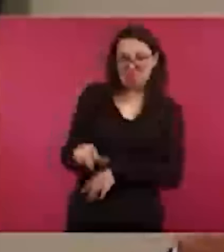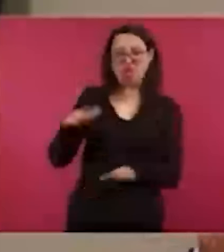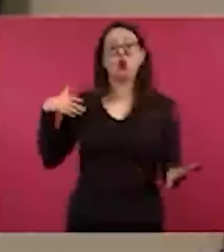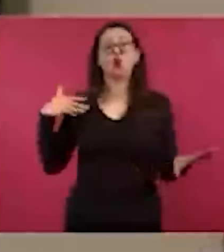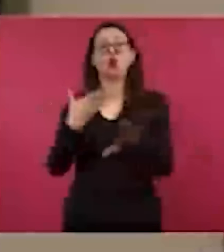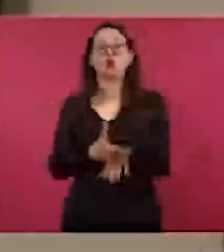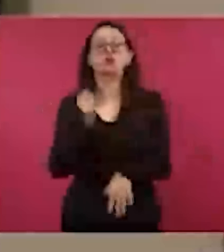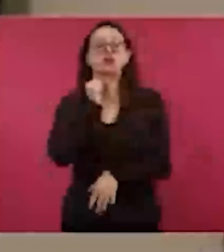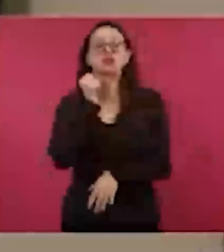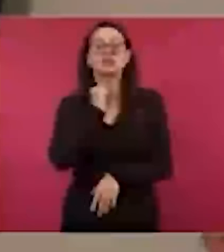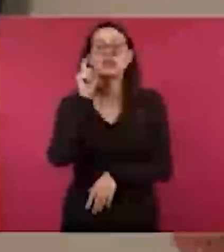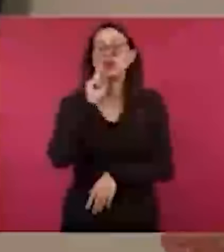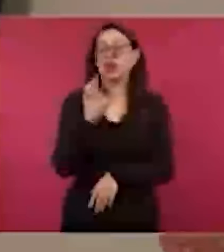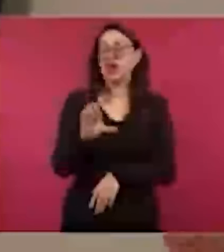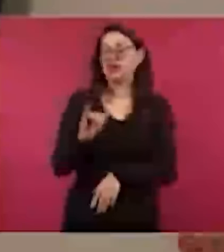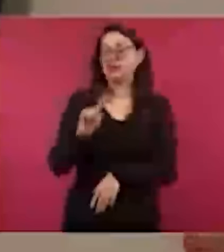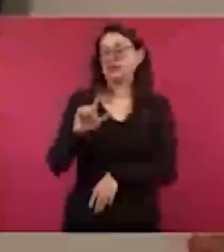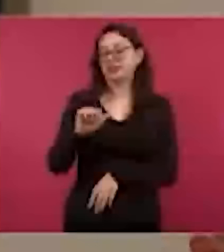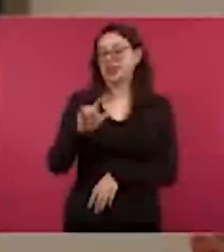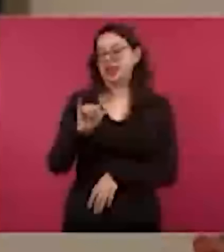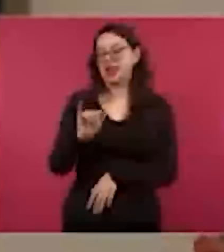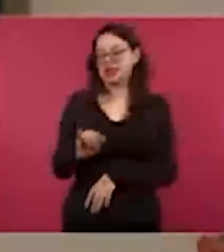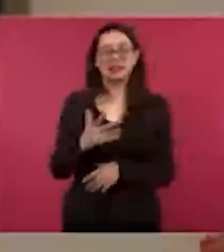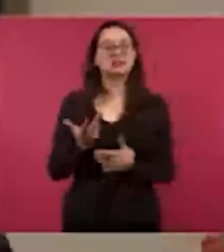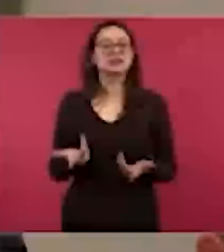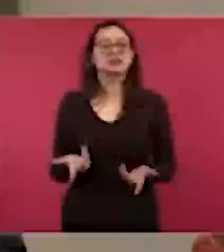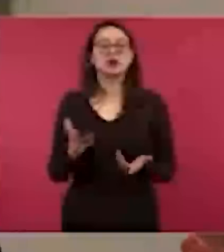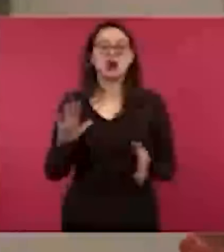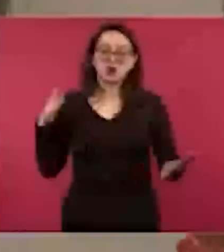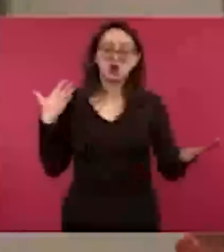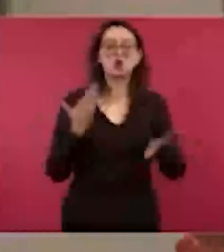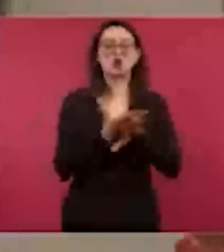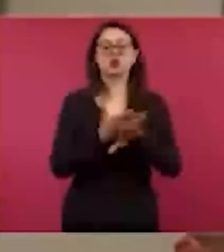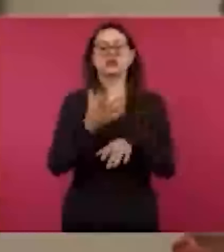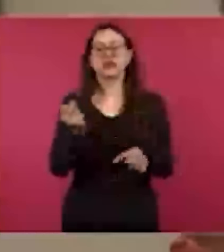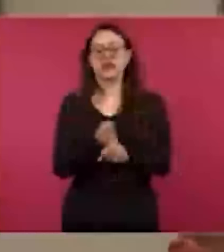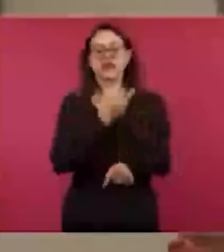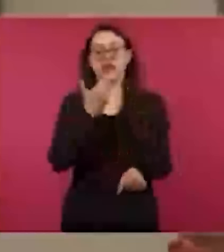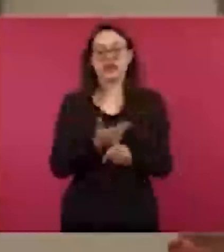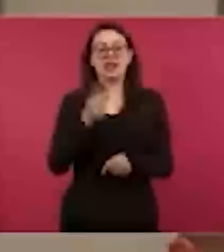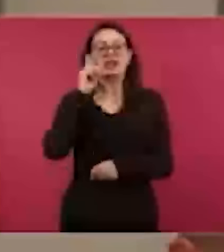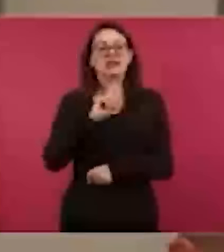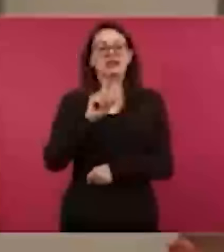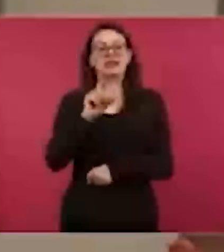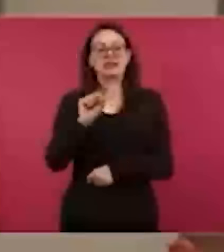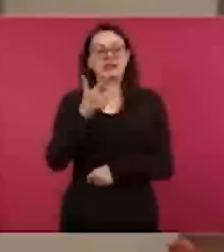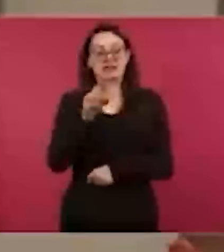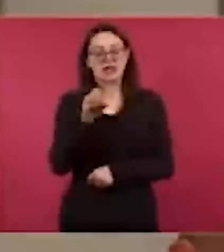Citlaly, en contra de la secretaria de Gobernación, Luisa María,